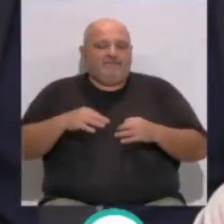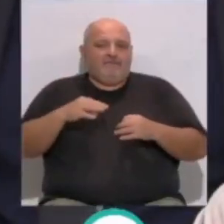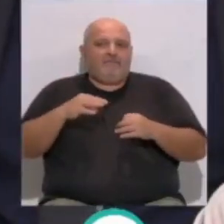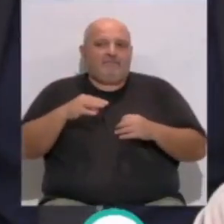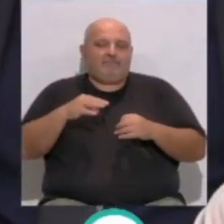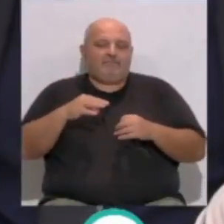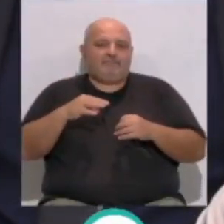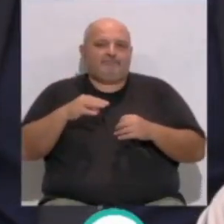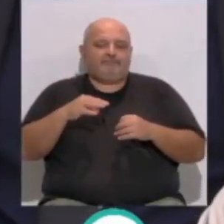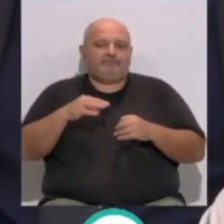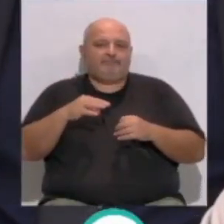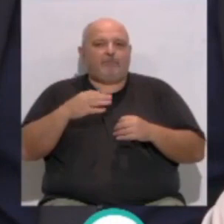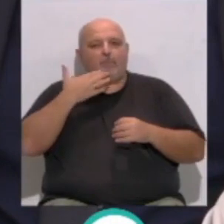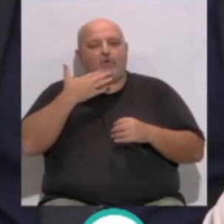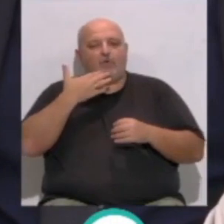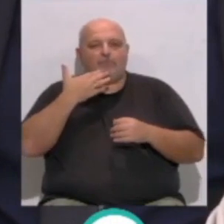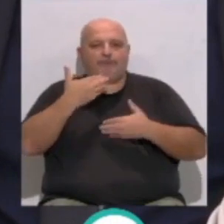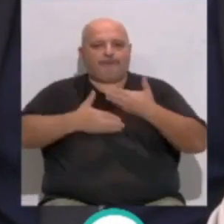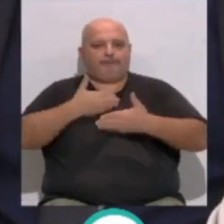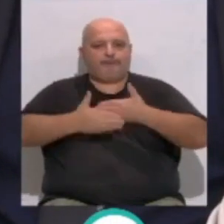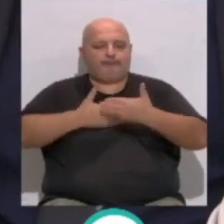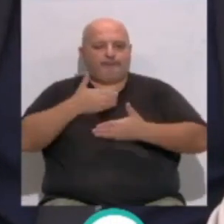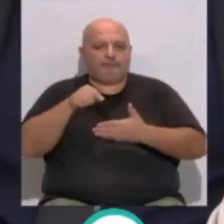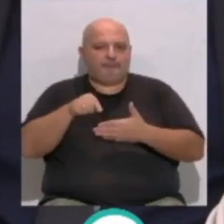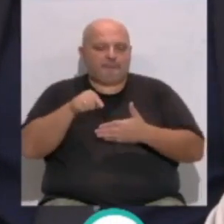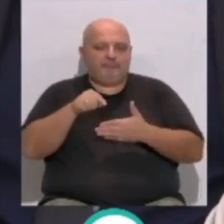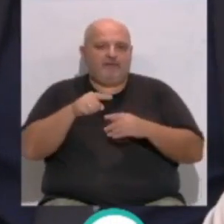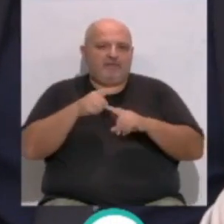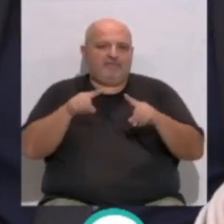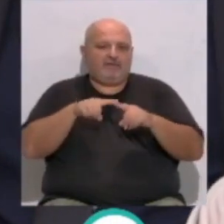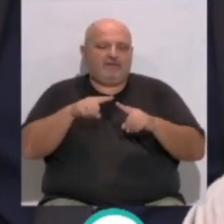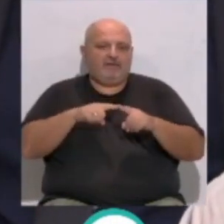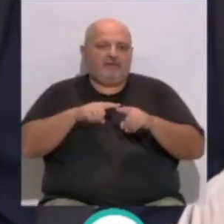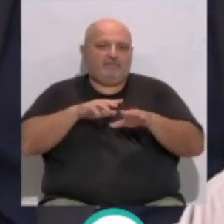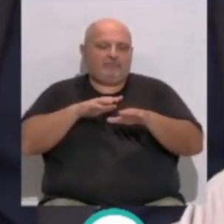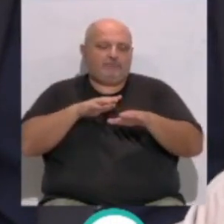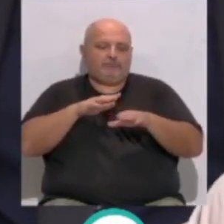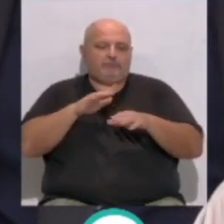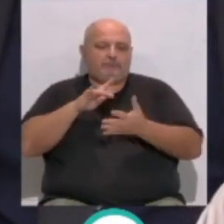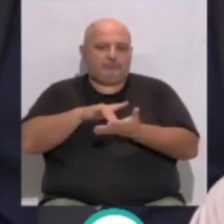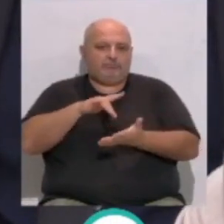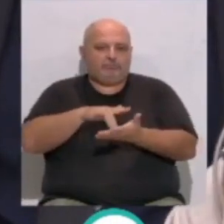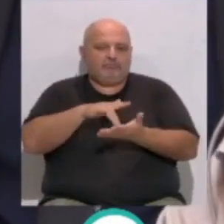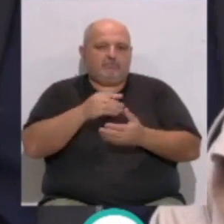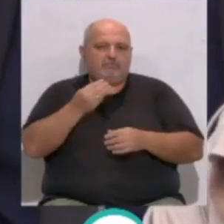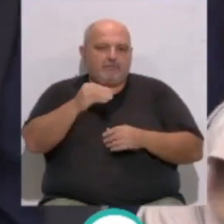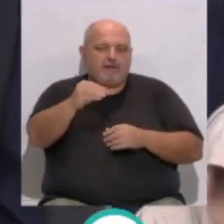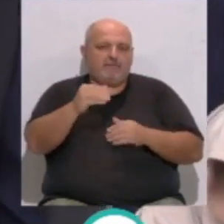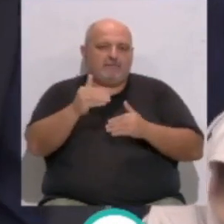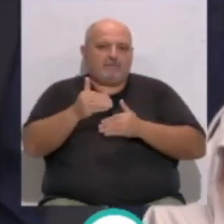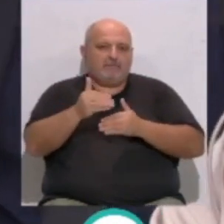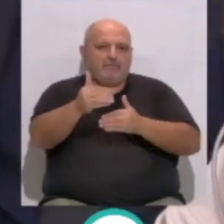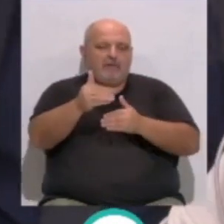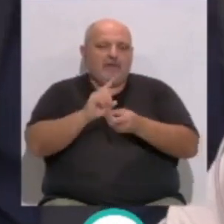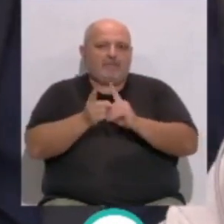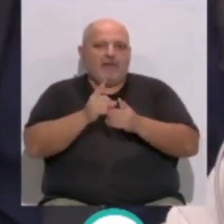cómo se va desarrollando las distintas secuencias, cuando si hay que poner más, hay que poner menos, si hay